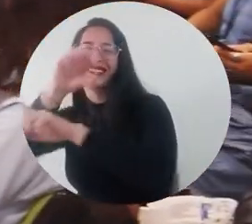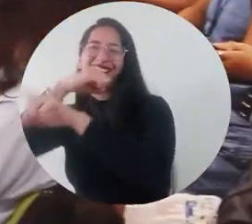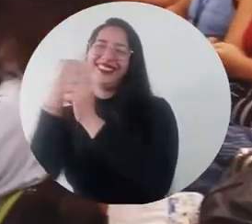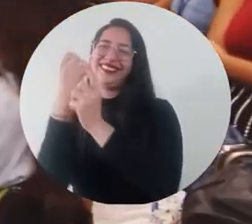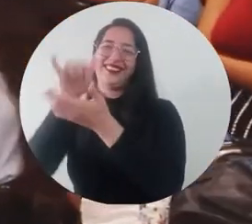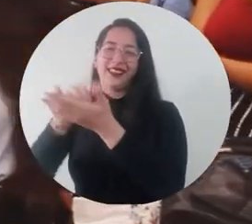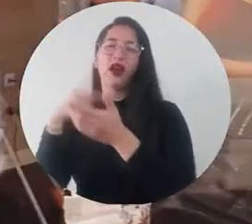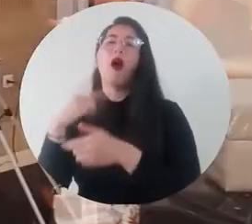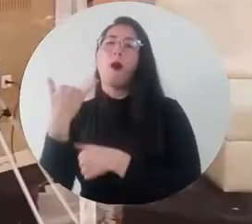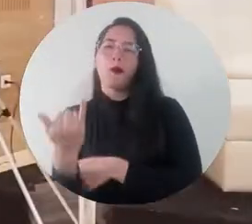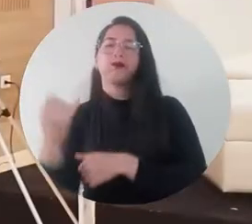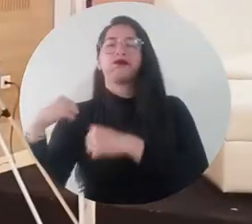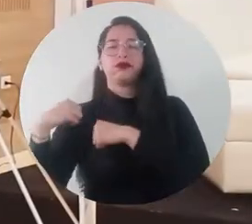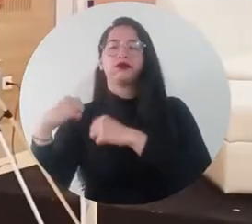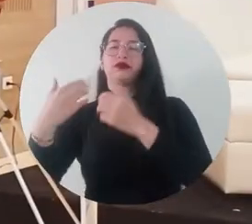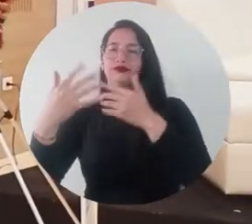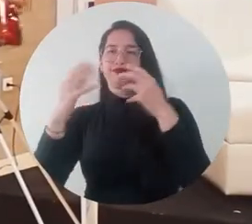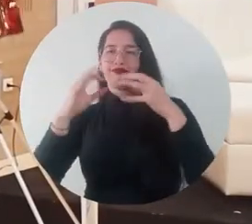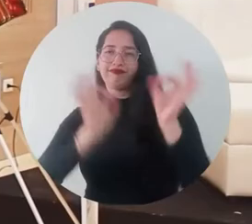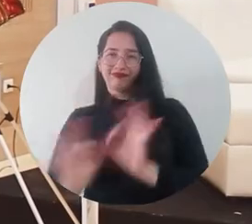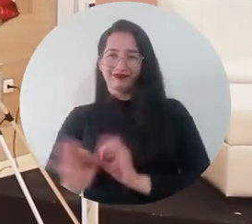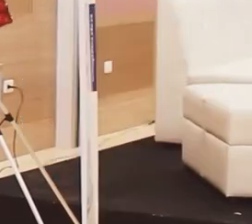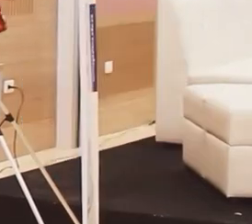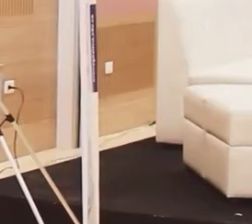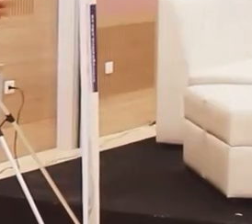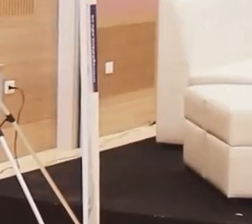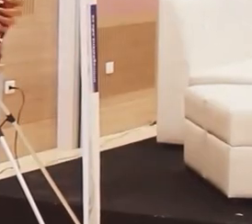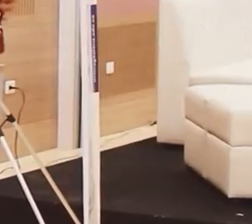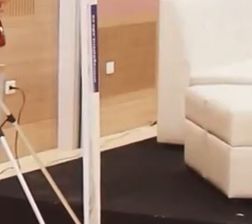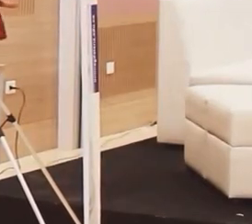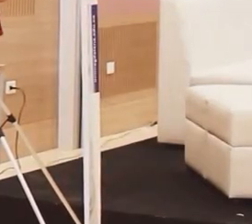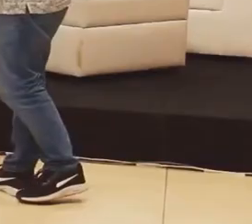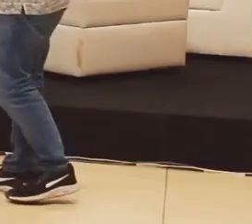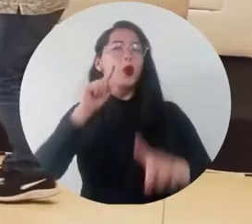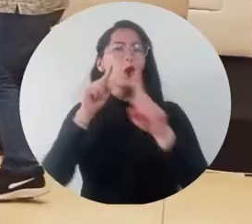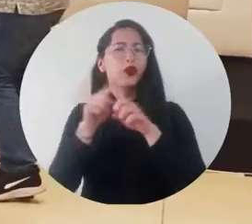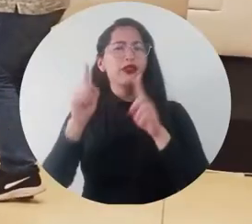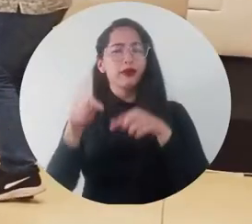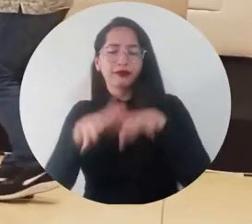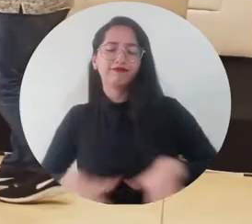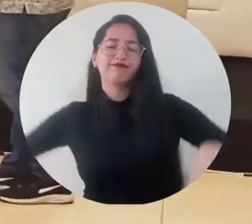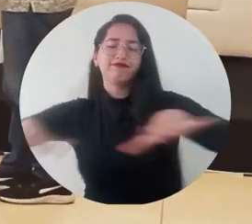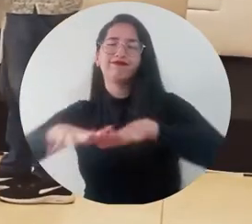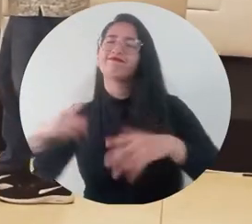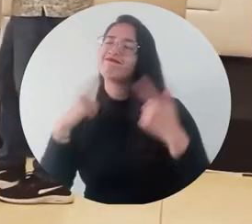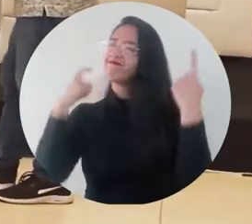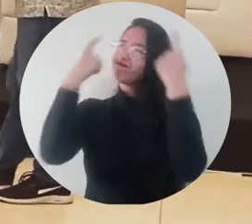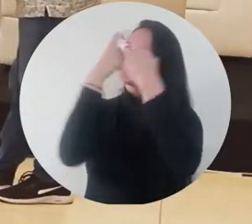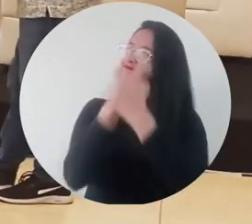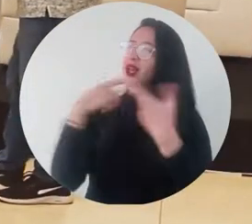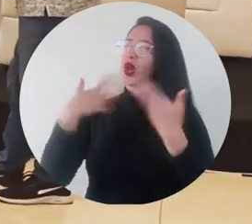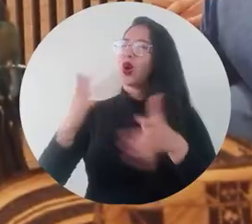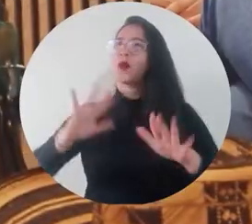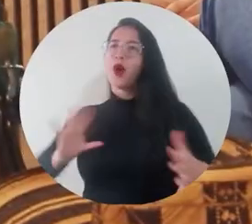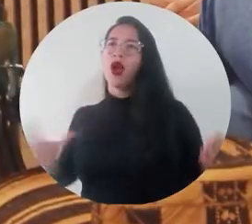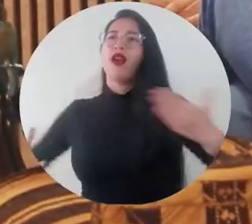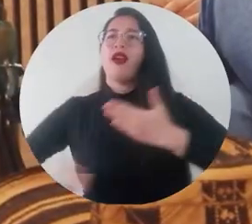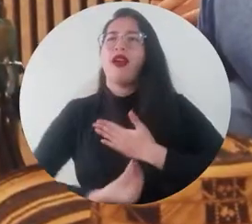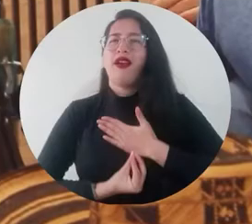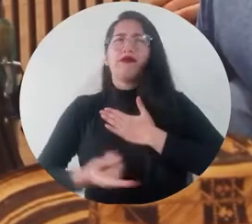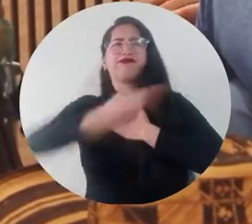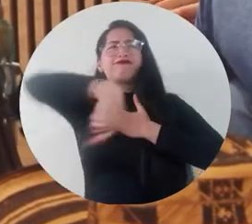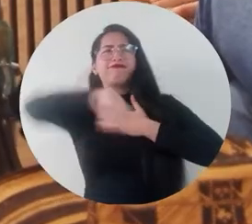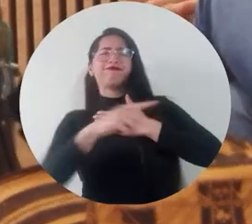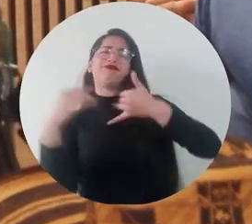el objetivo de generar espacios de reflexión sobre los